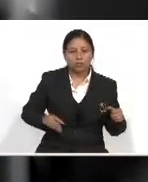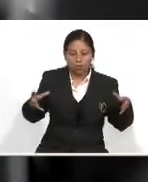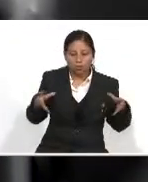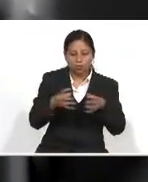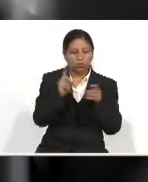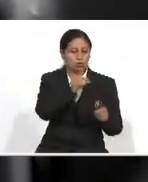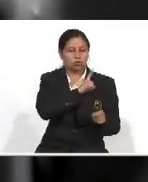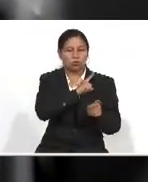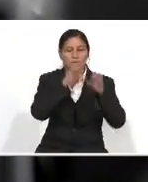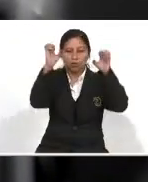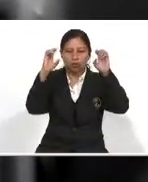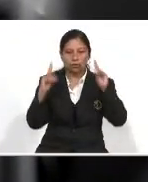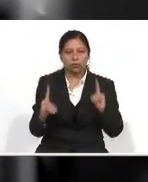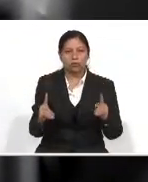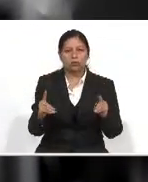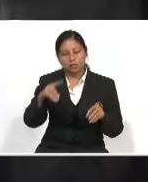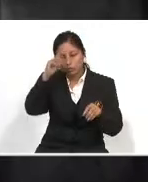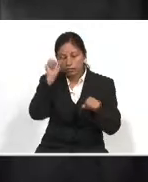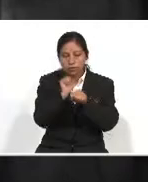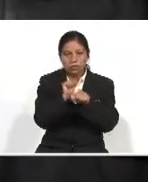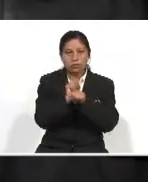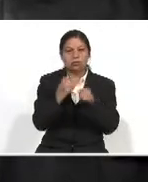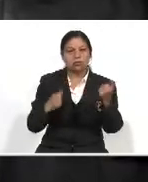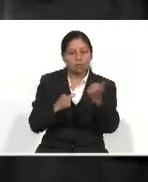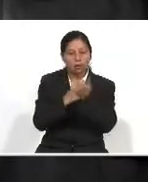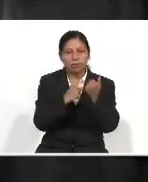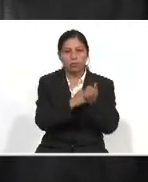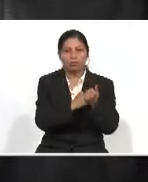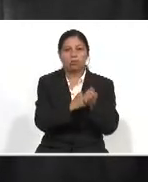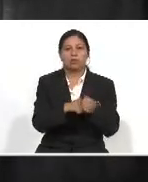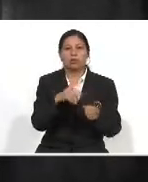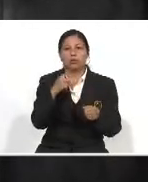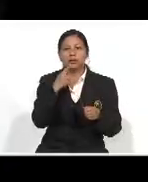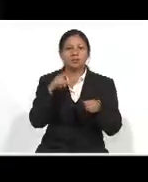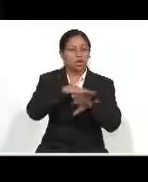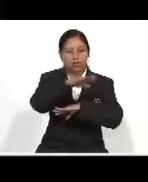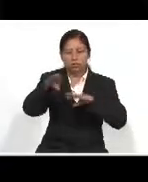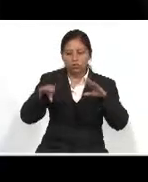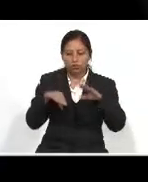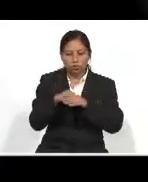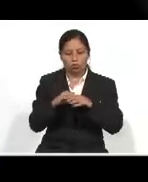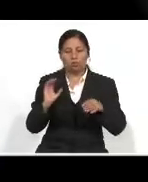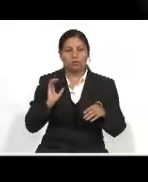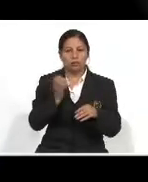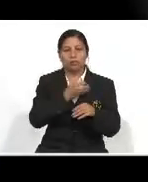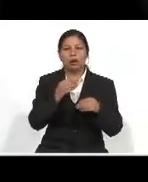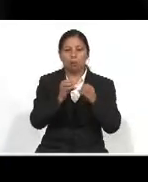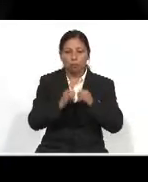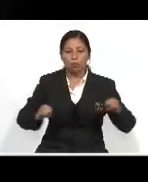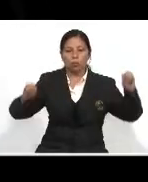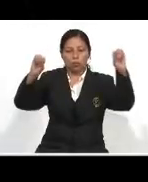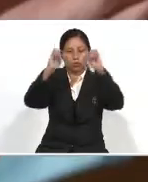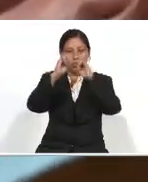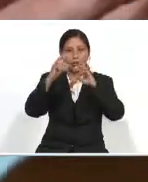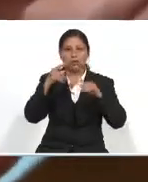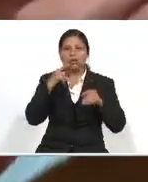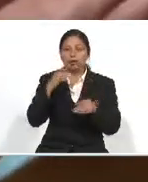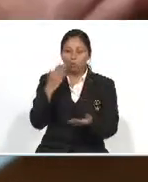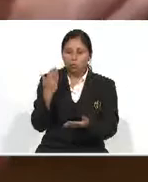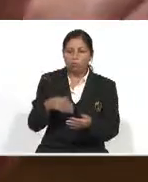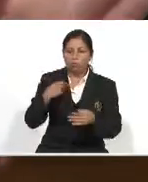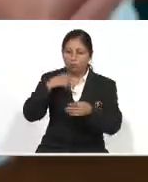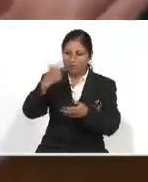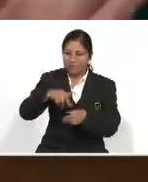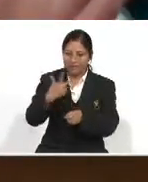Comisión De Educación Que realizó Un arduo trabajo Para su aprobación Sino de todo El organismo legislativo Ya que se da La oportunidad A toda la población Guatemalteca Con